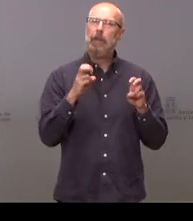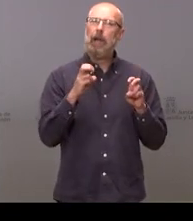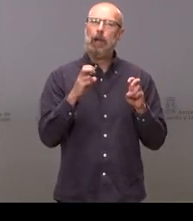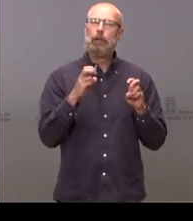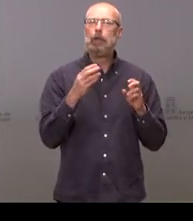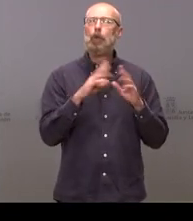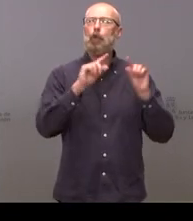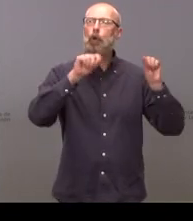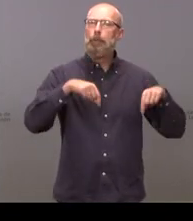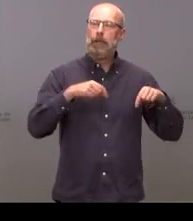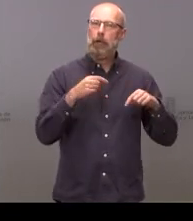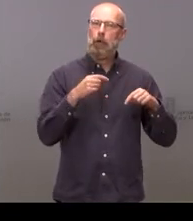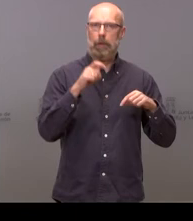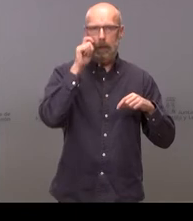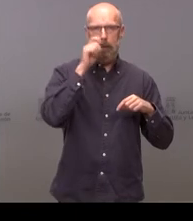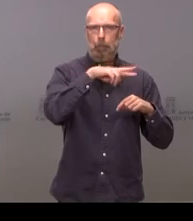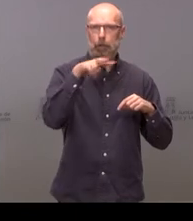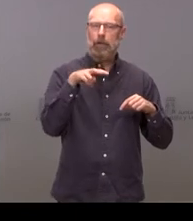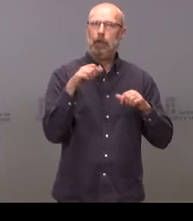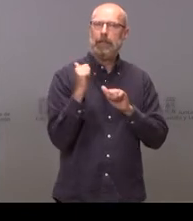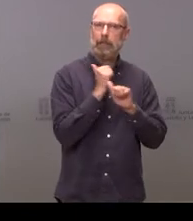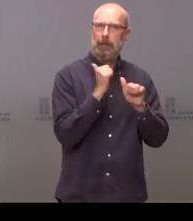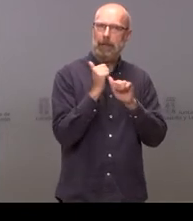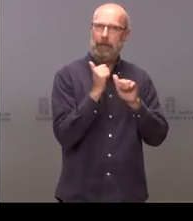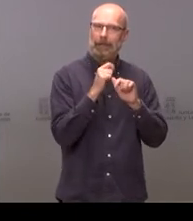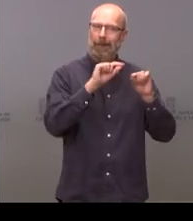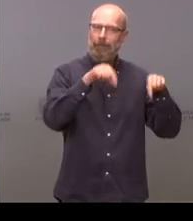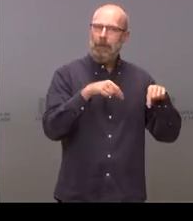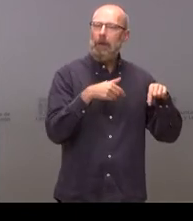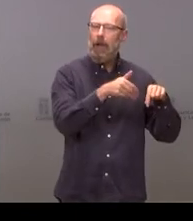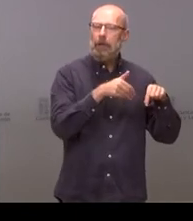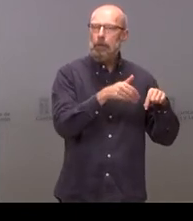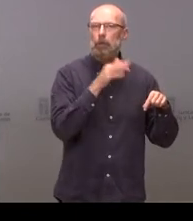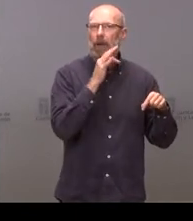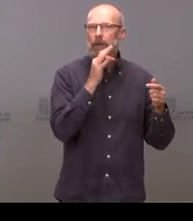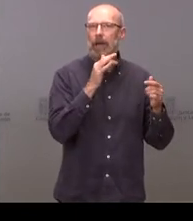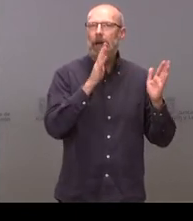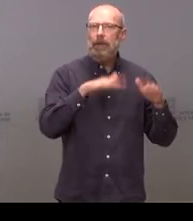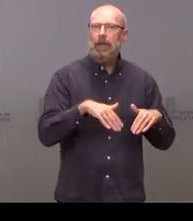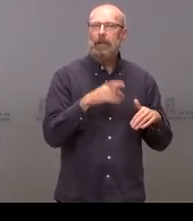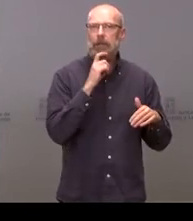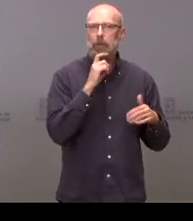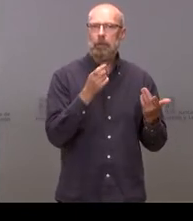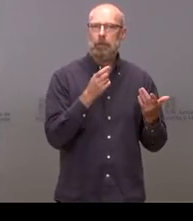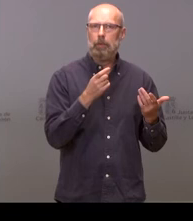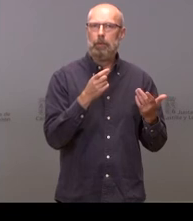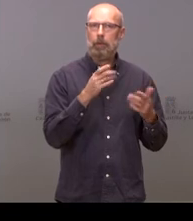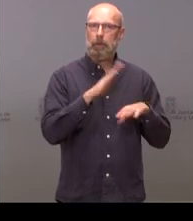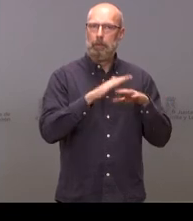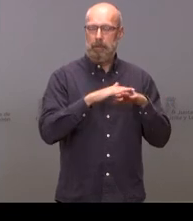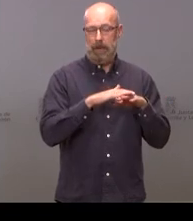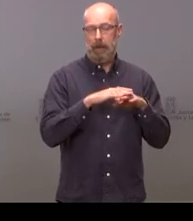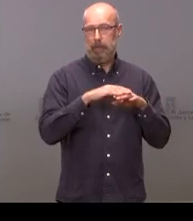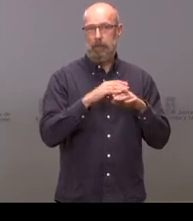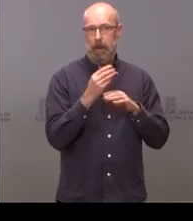que estar a punto la firma pero no no hemos vuelto a saber nada de él para la construcción del nuevo Museo de Semana Santa de Zamora